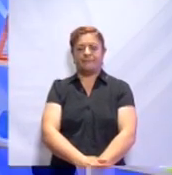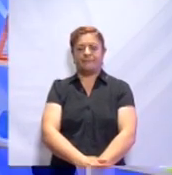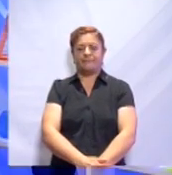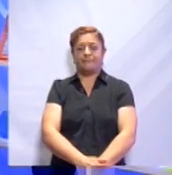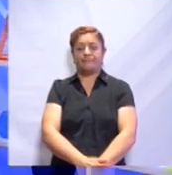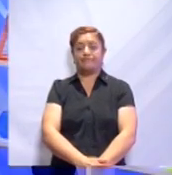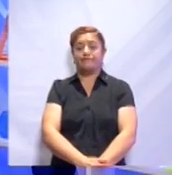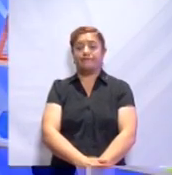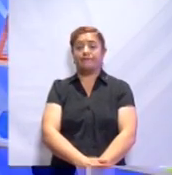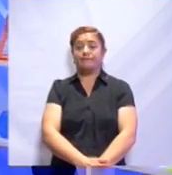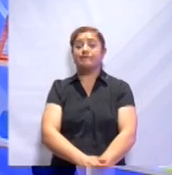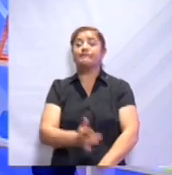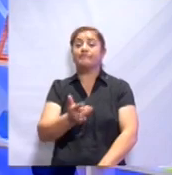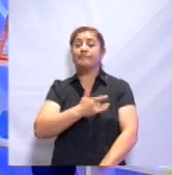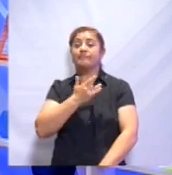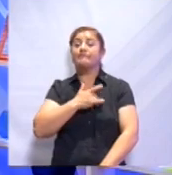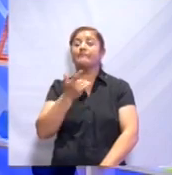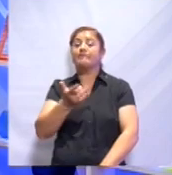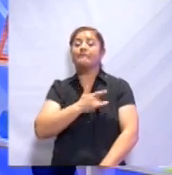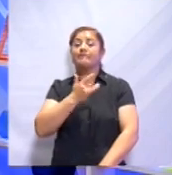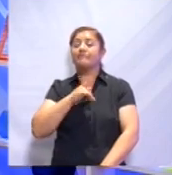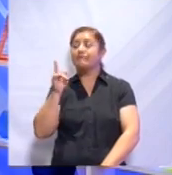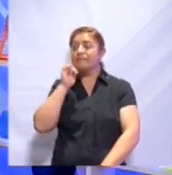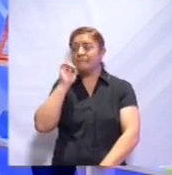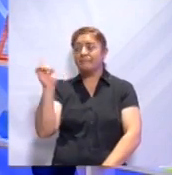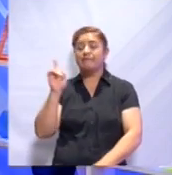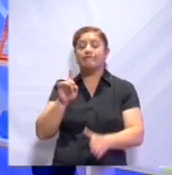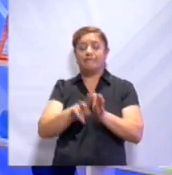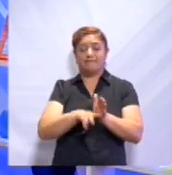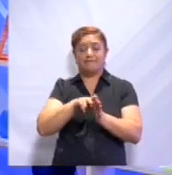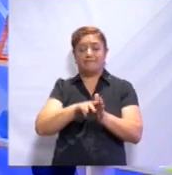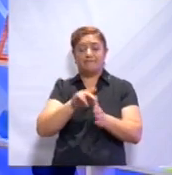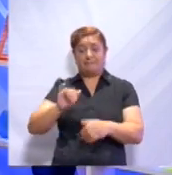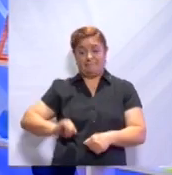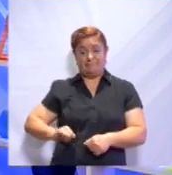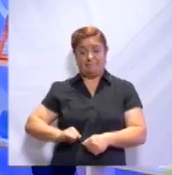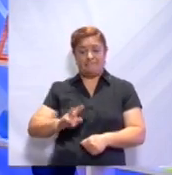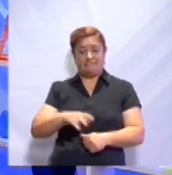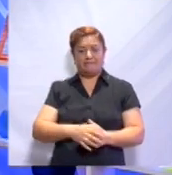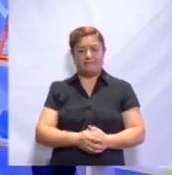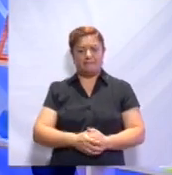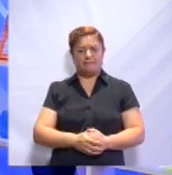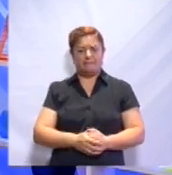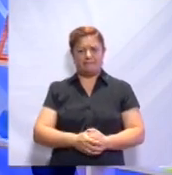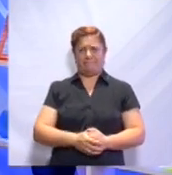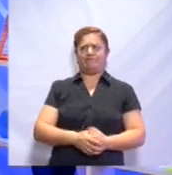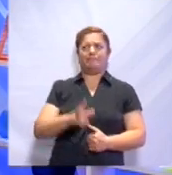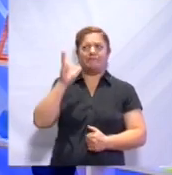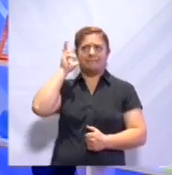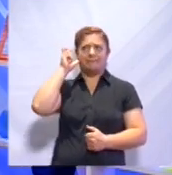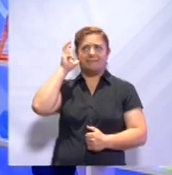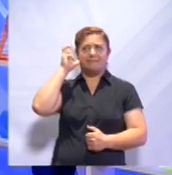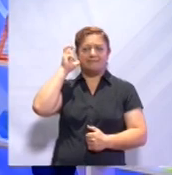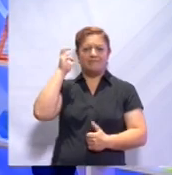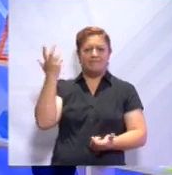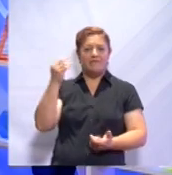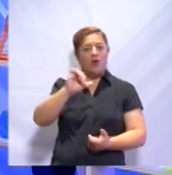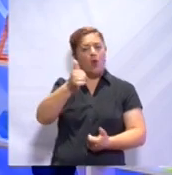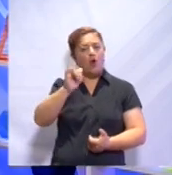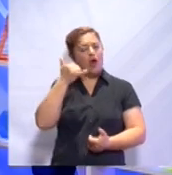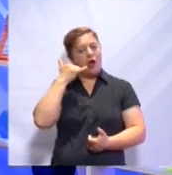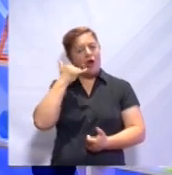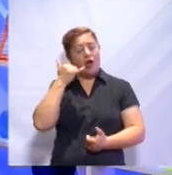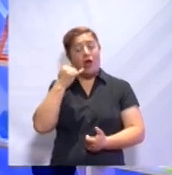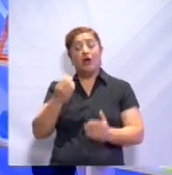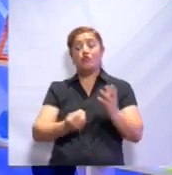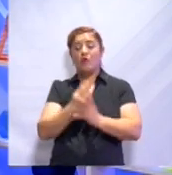¿Qué tal? Bueno, pues, ¿qué les pareció el video? Muy interesante, ¿no? Muchas gracias. Ah, otra llamada. Nueva llamada. Excelente.